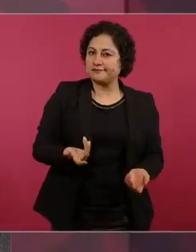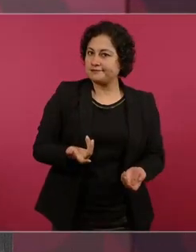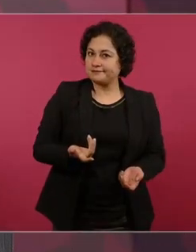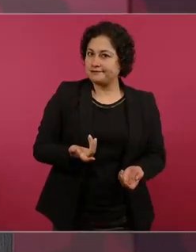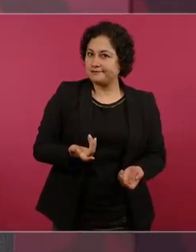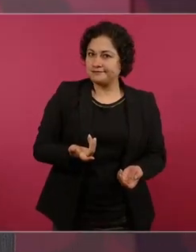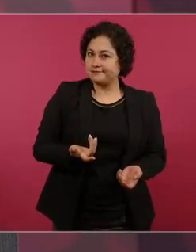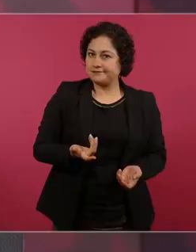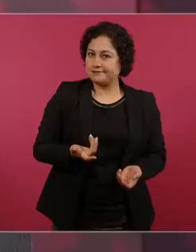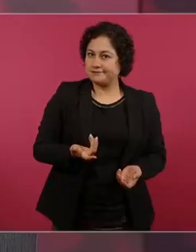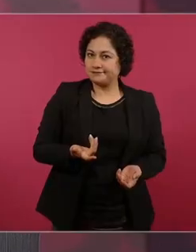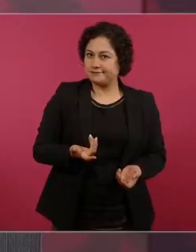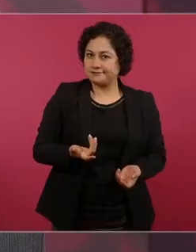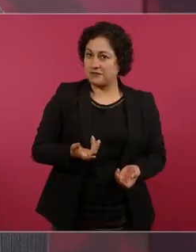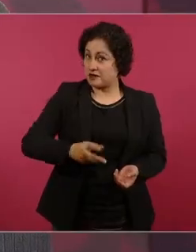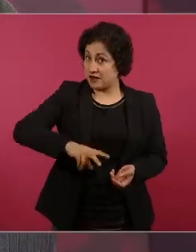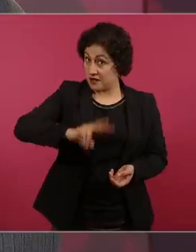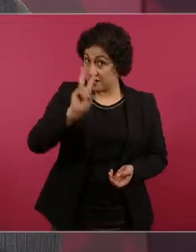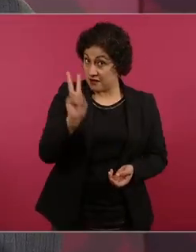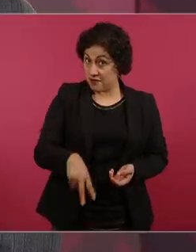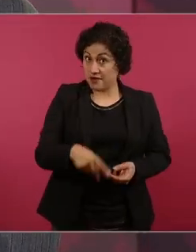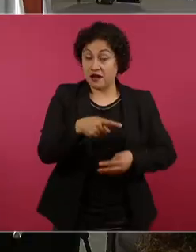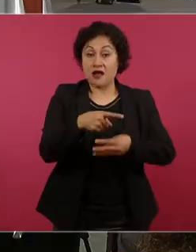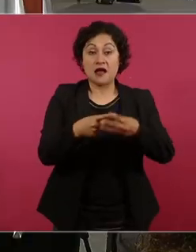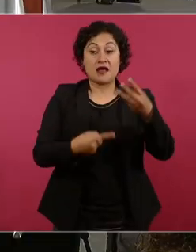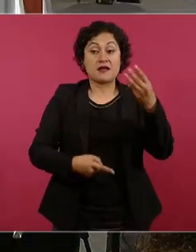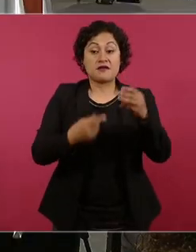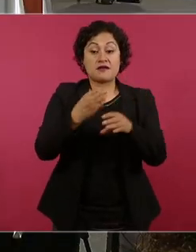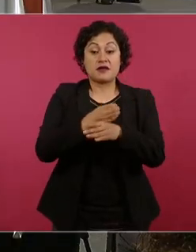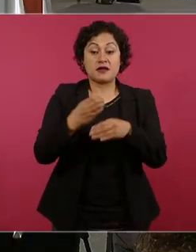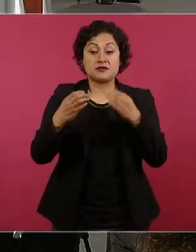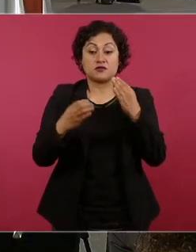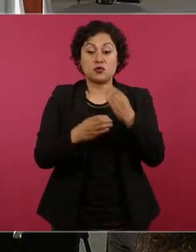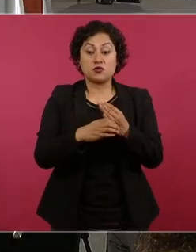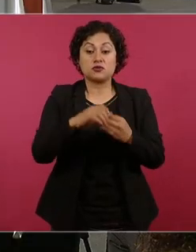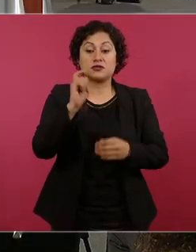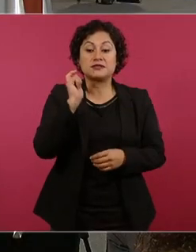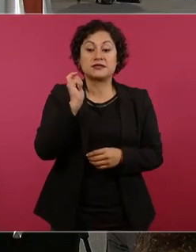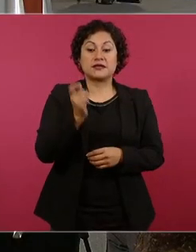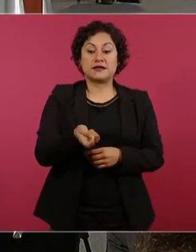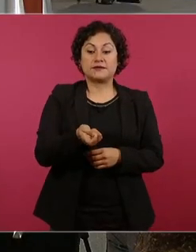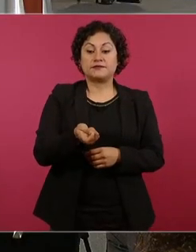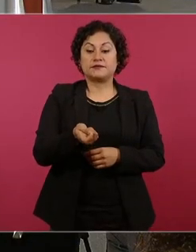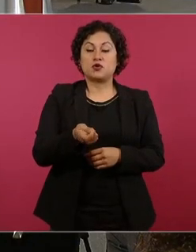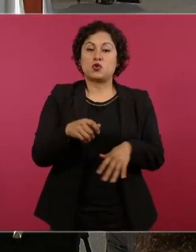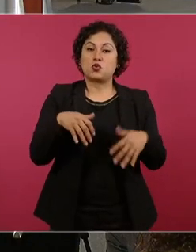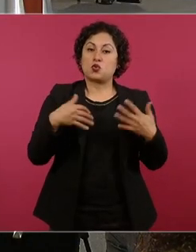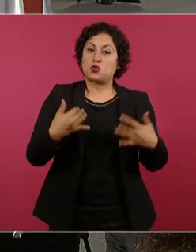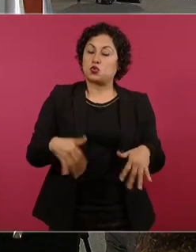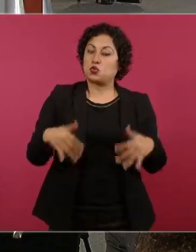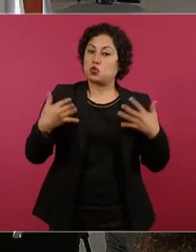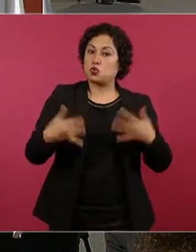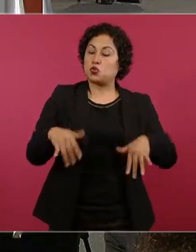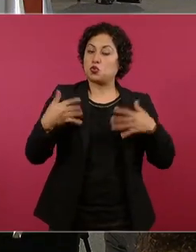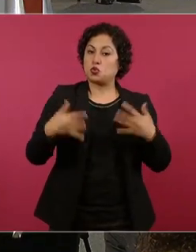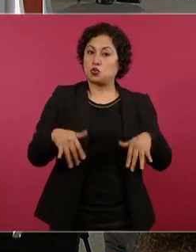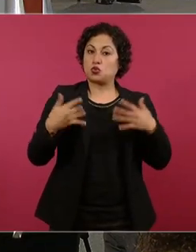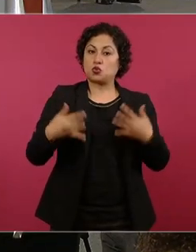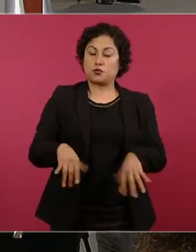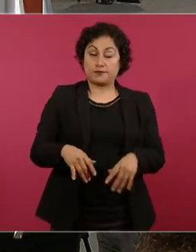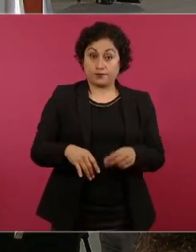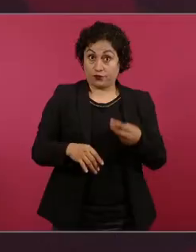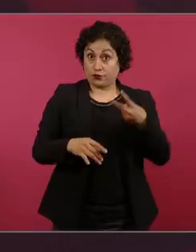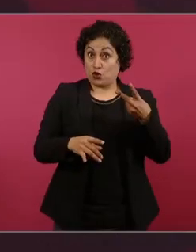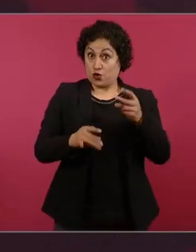o de tres pero dos muy significativas